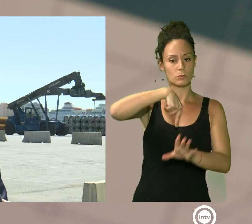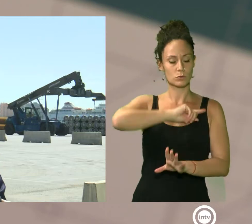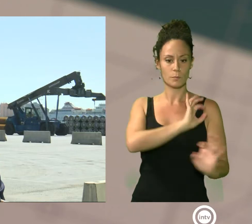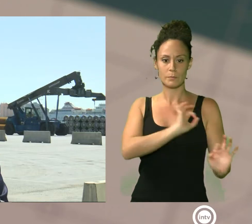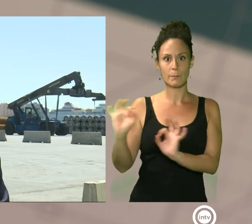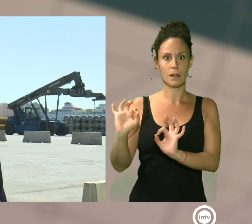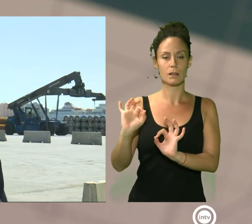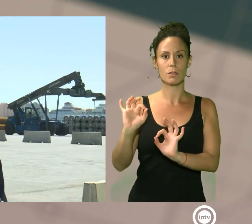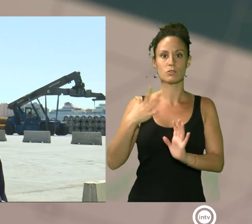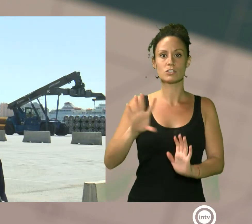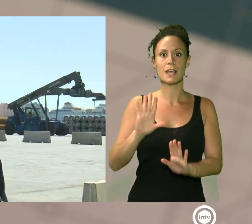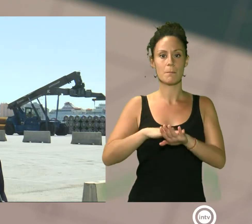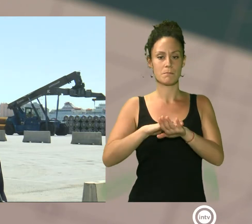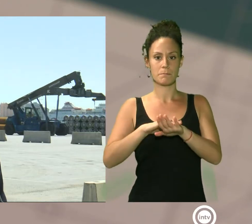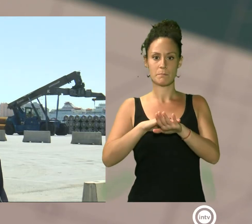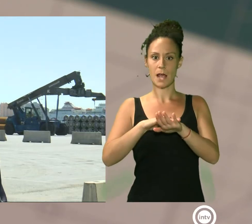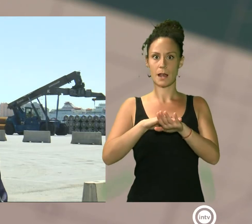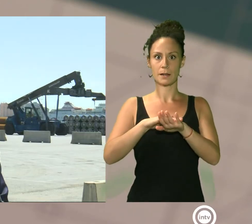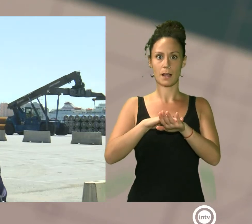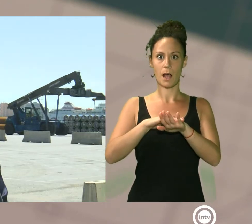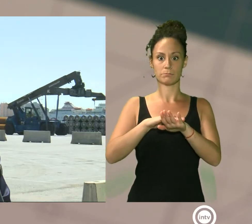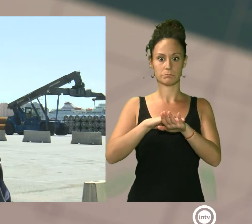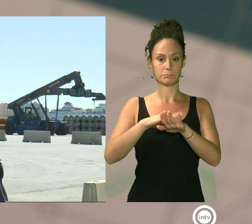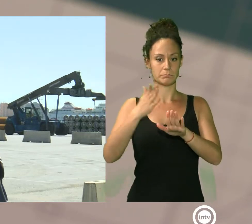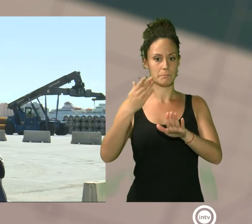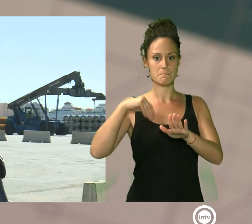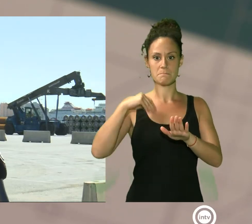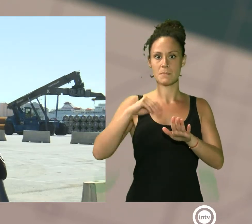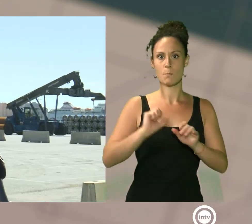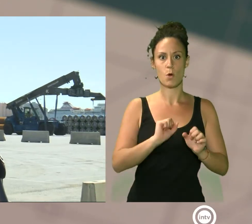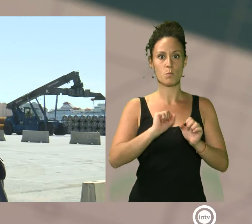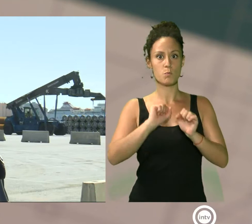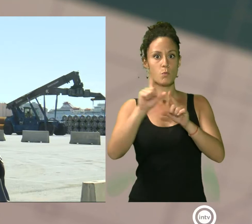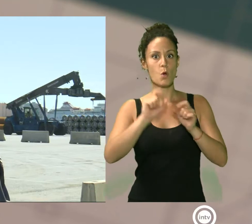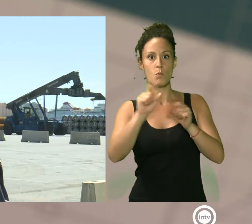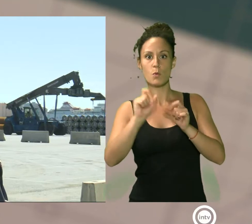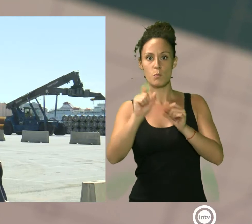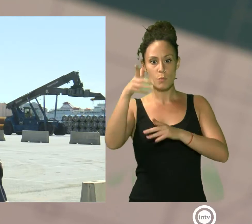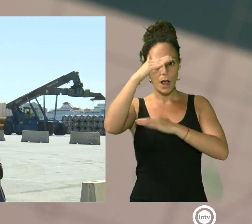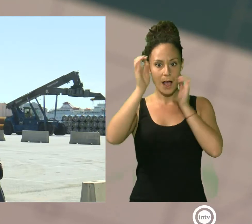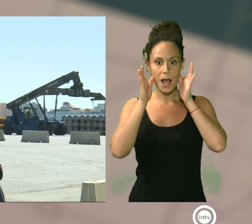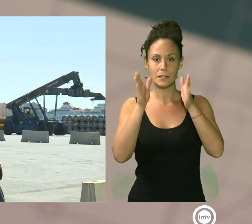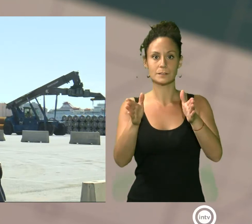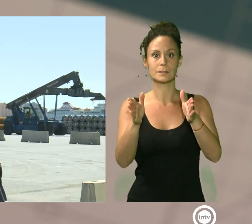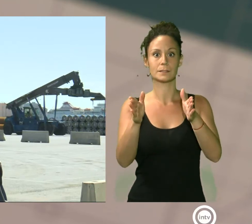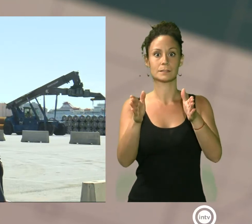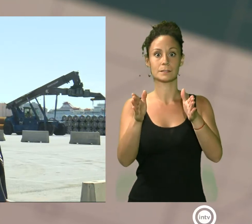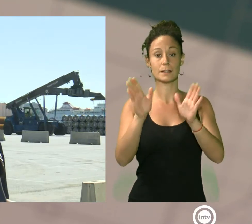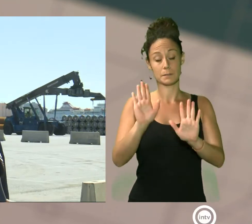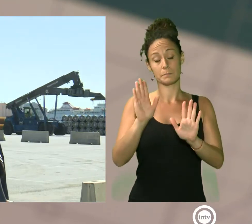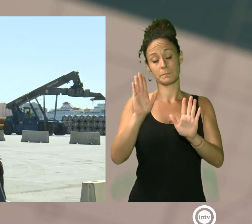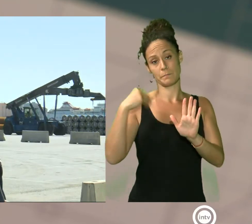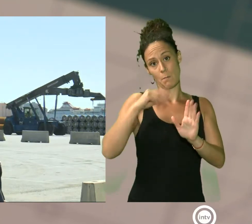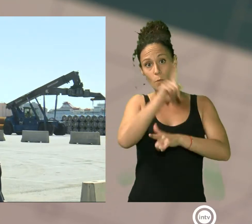pudiéramos atender la subida que íbamos teniendo, como íbamos en alza, con el tránsito hacia Marruecos.